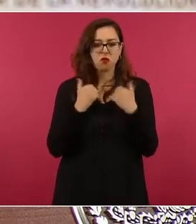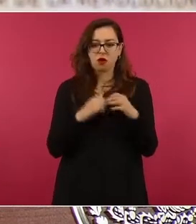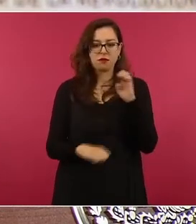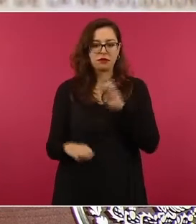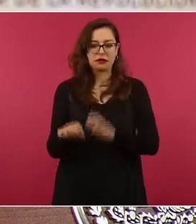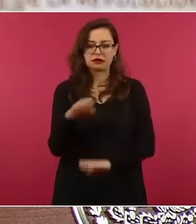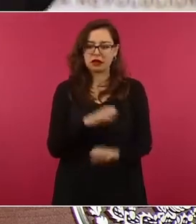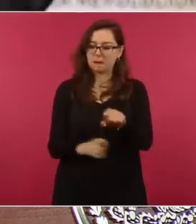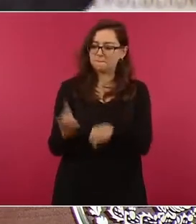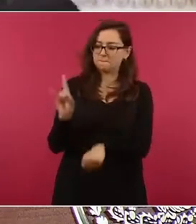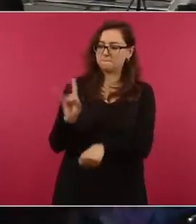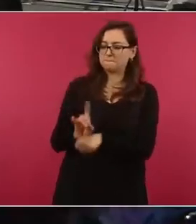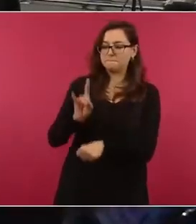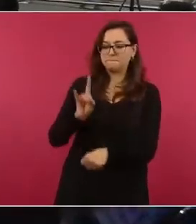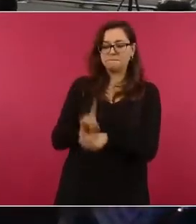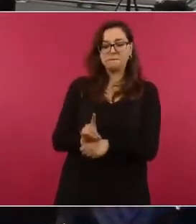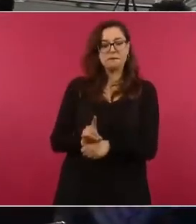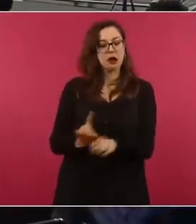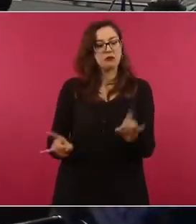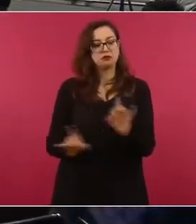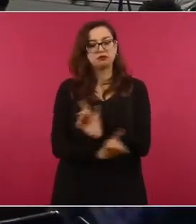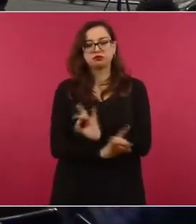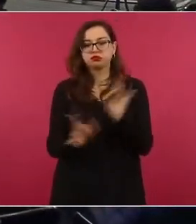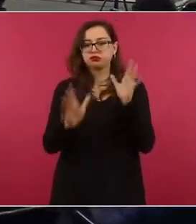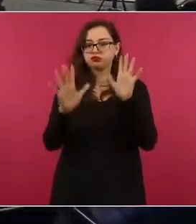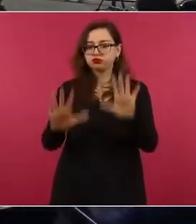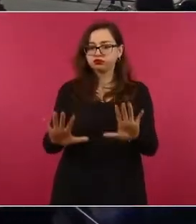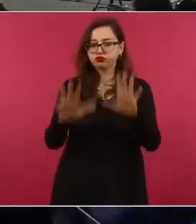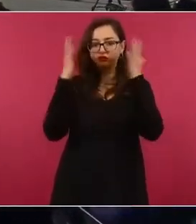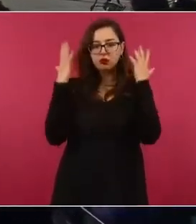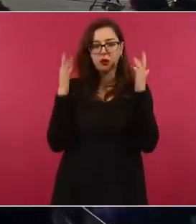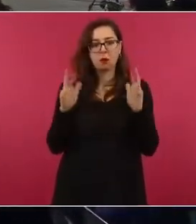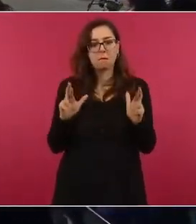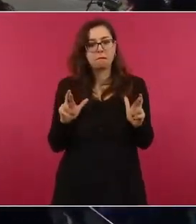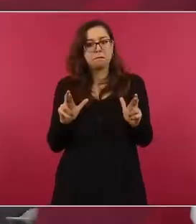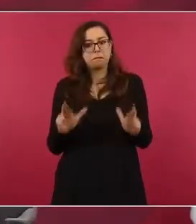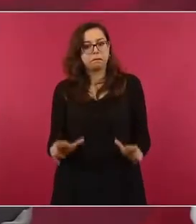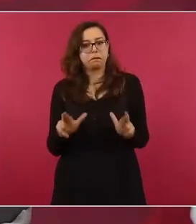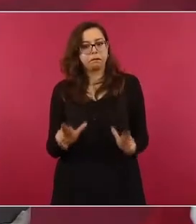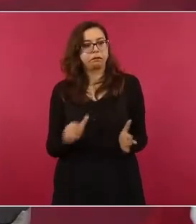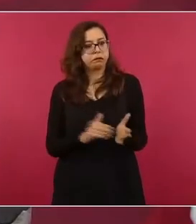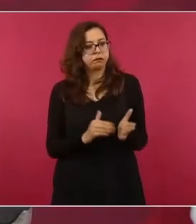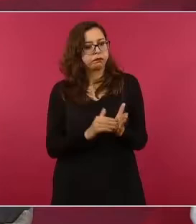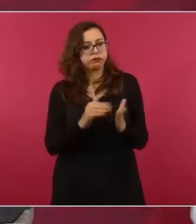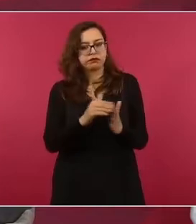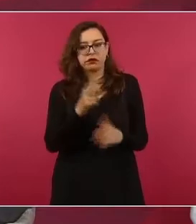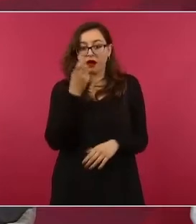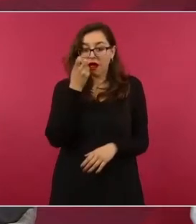Y de la noche a la mañana también se hace inmensamente rico.